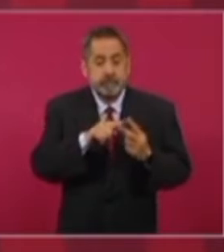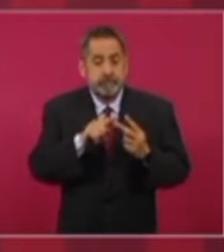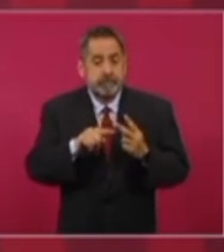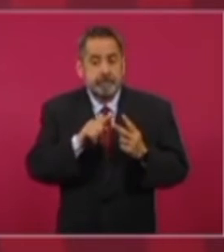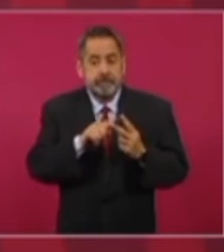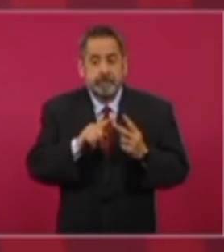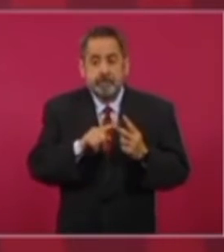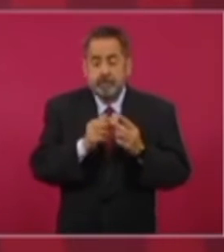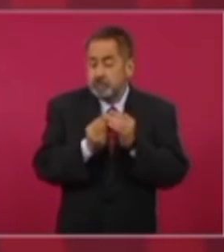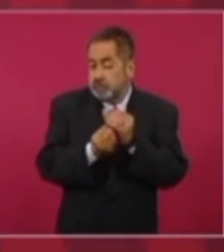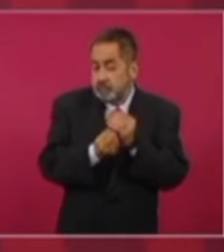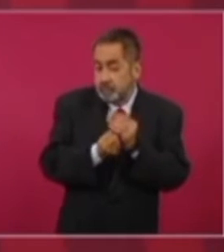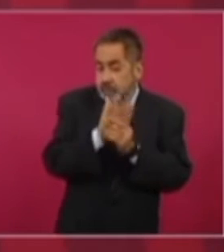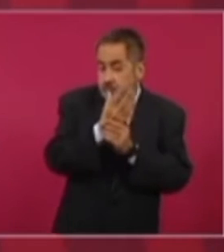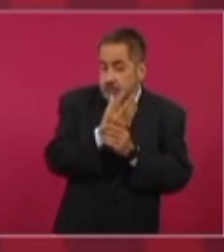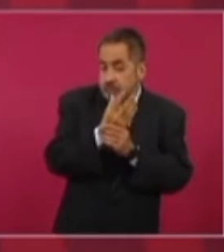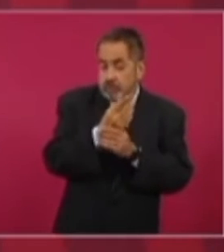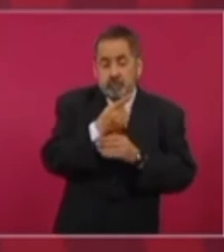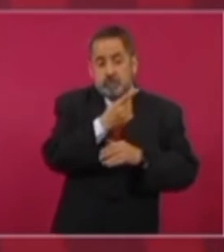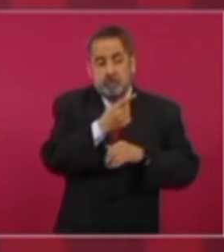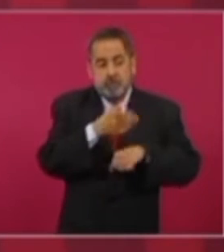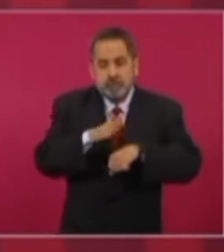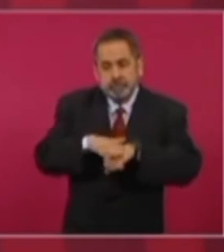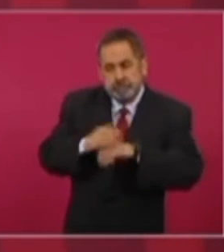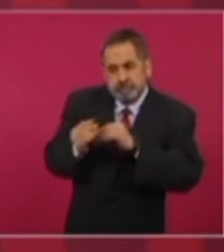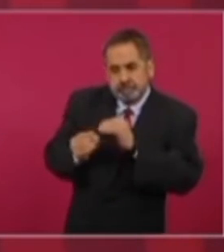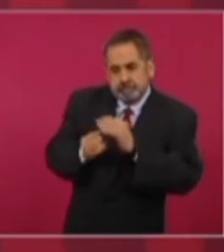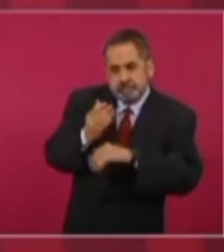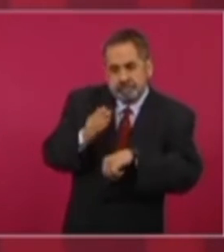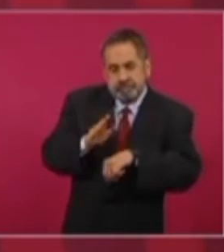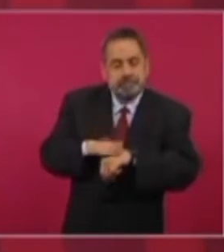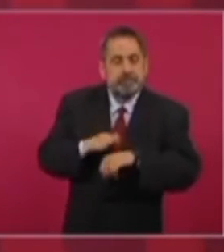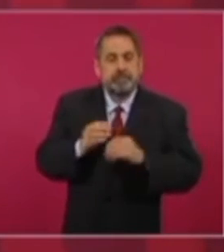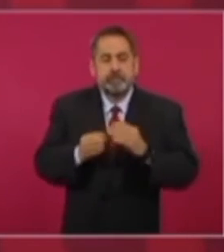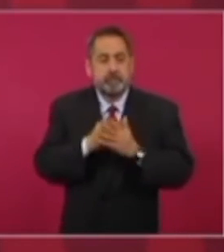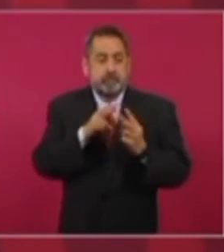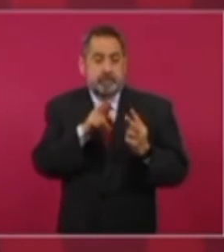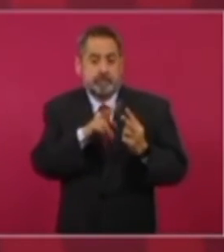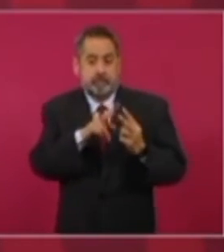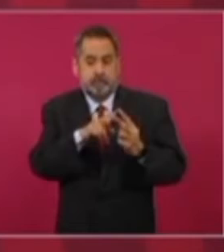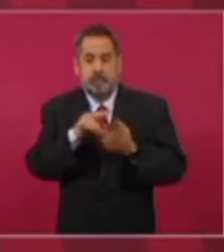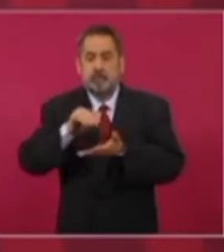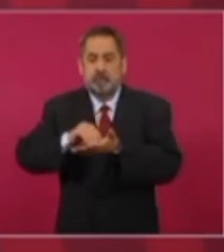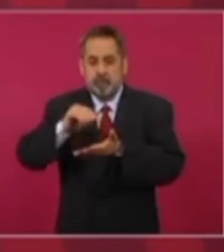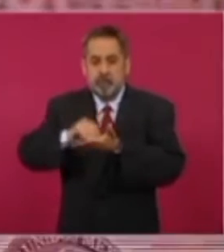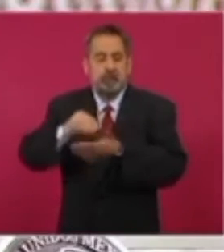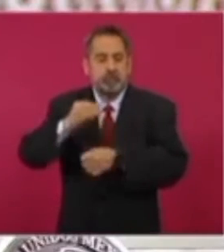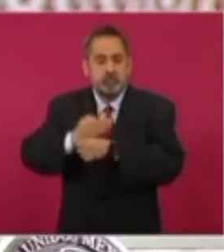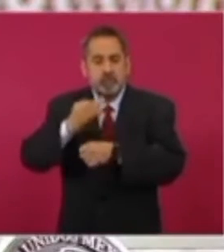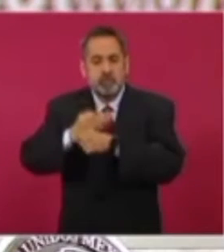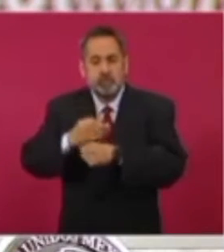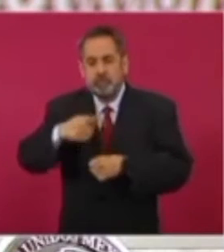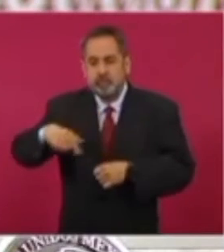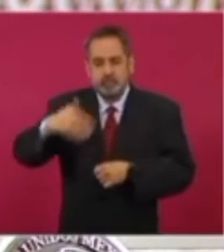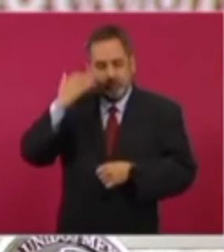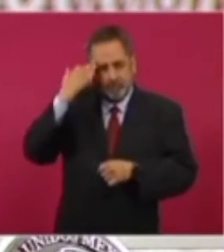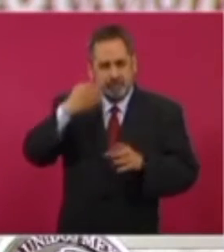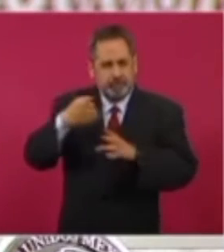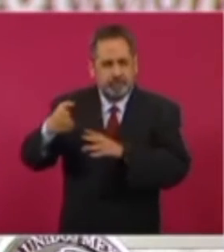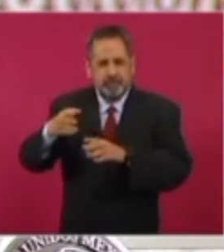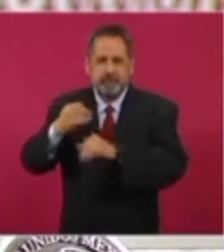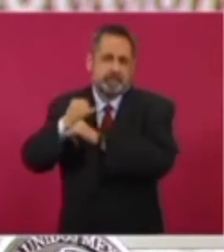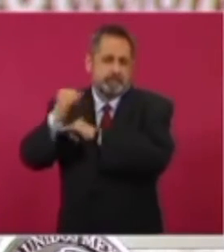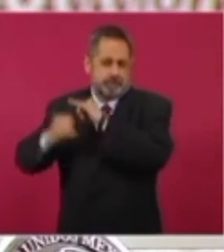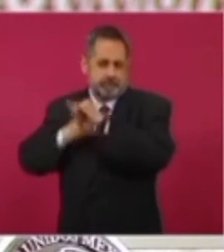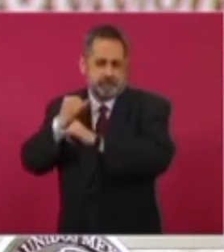nuevos o de indicación nueva, están todavía en una fase de lo que en los estándares